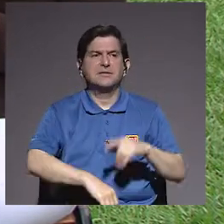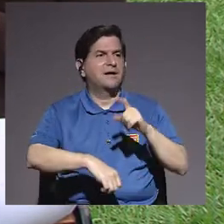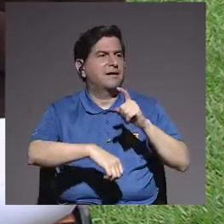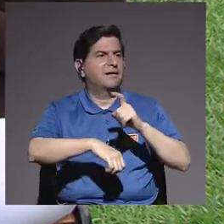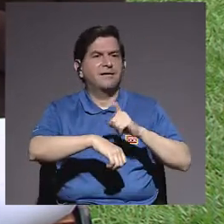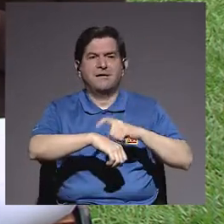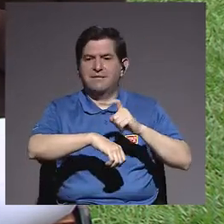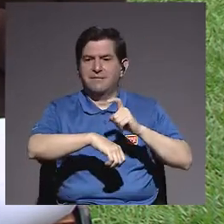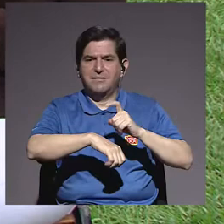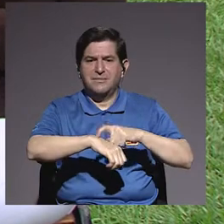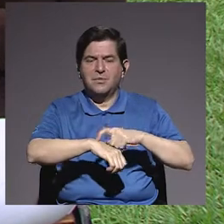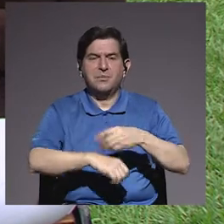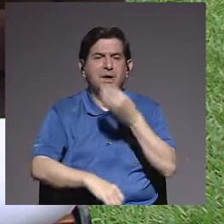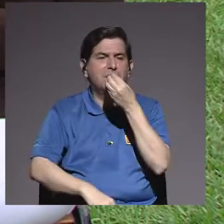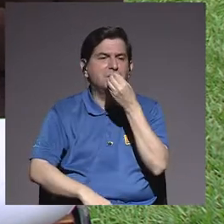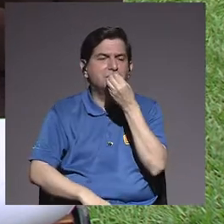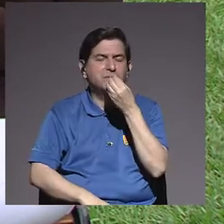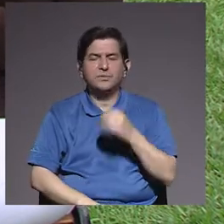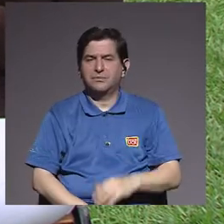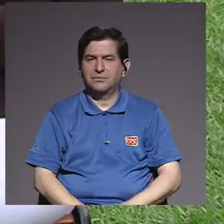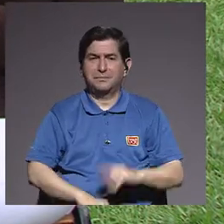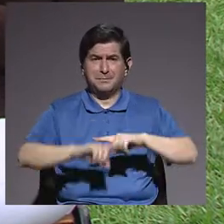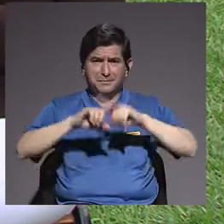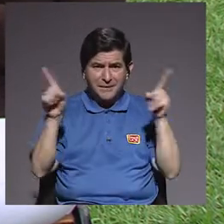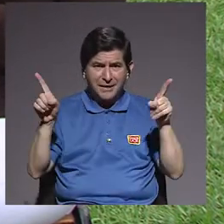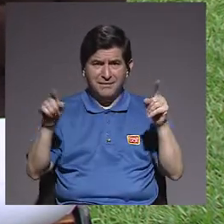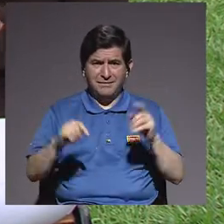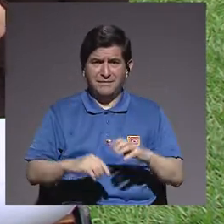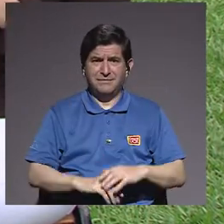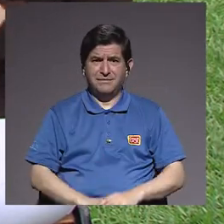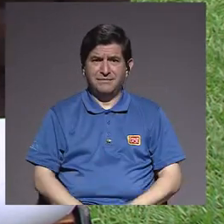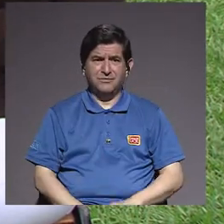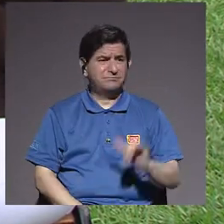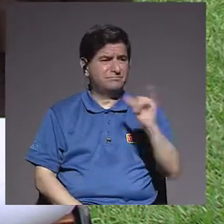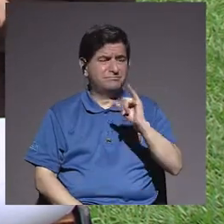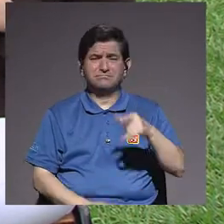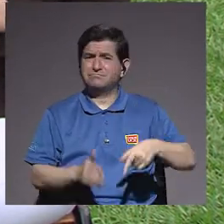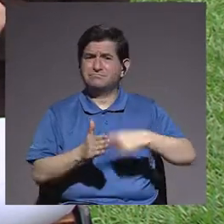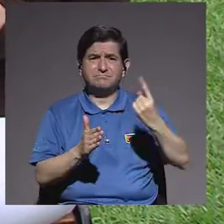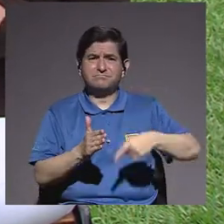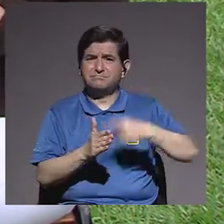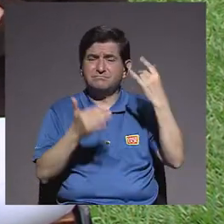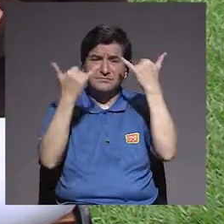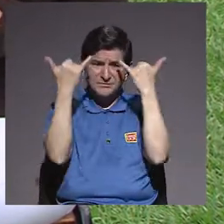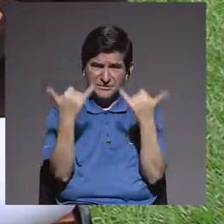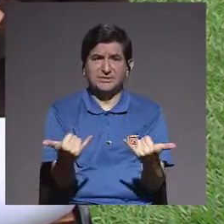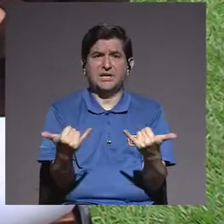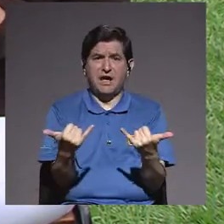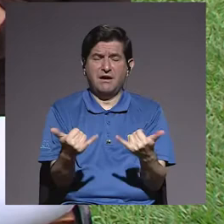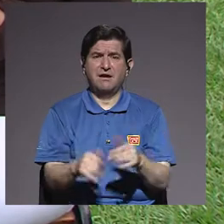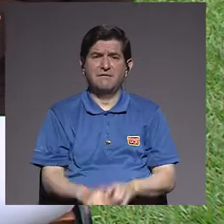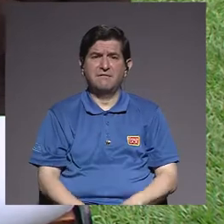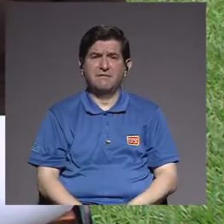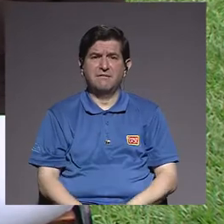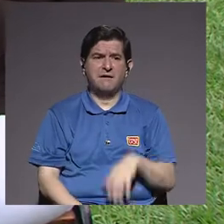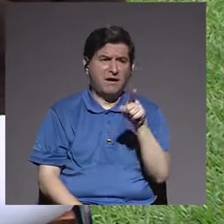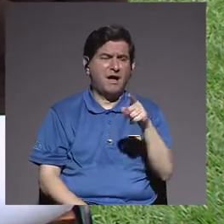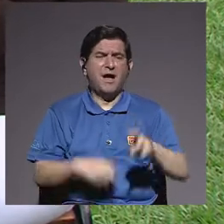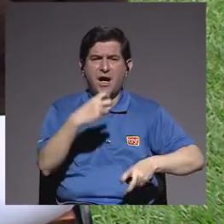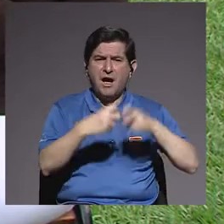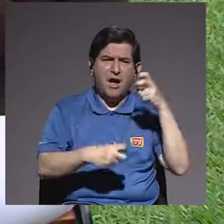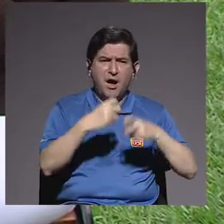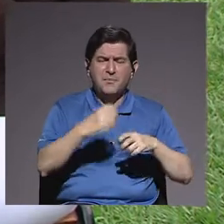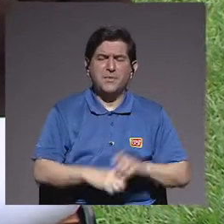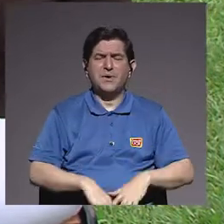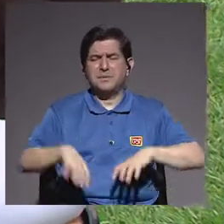almuerzo o la comida, pero es que también a veces ya cuando tiene algunos